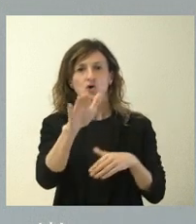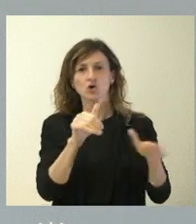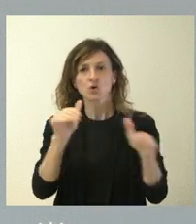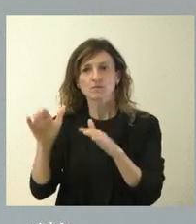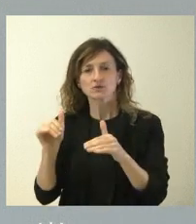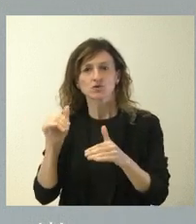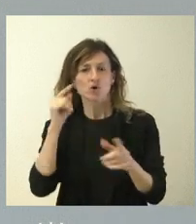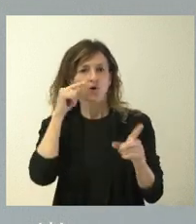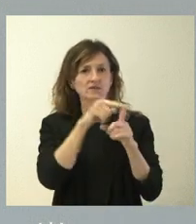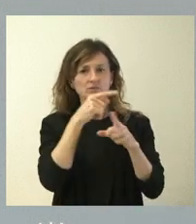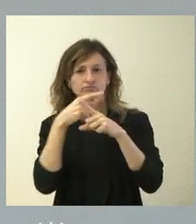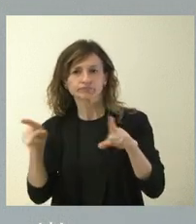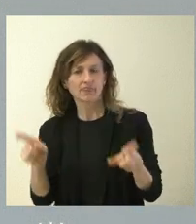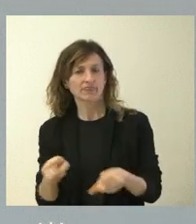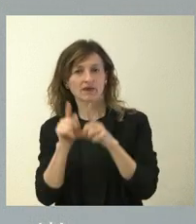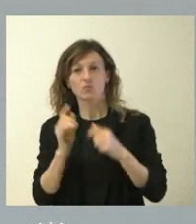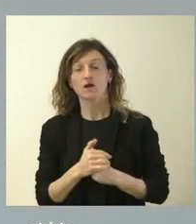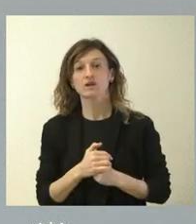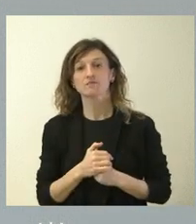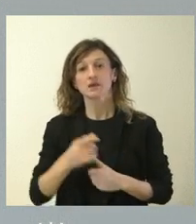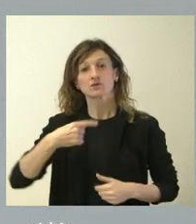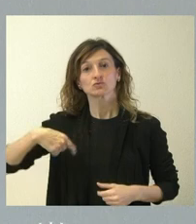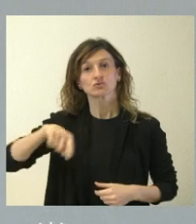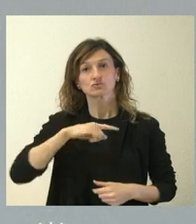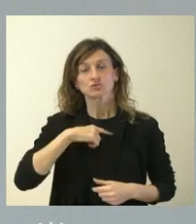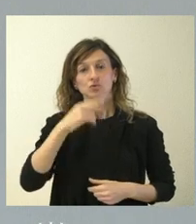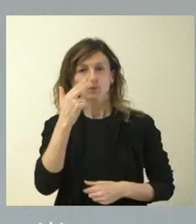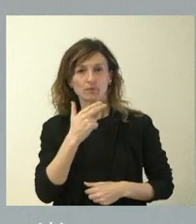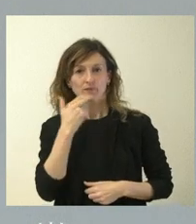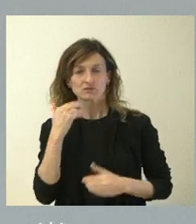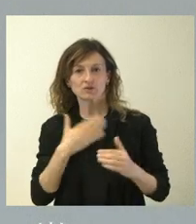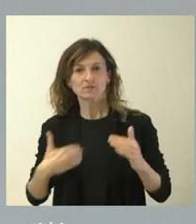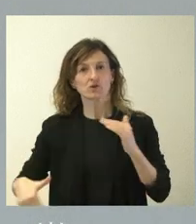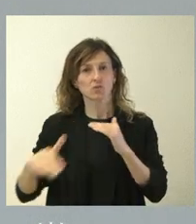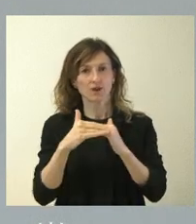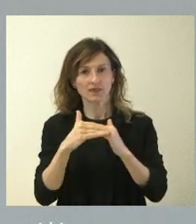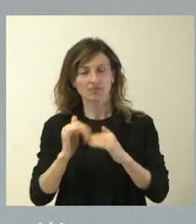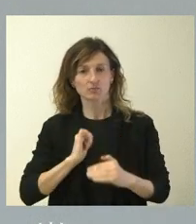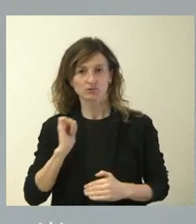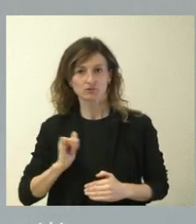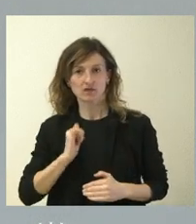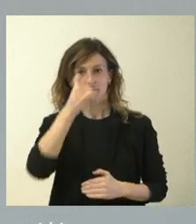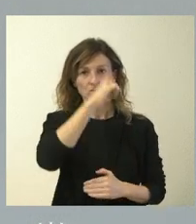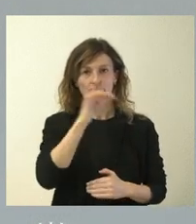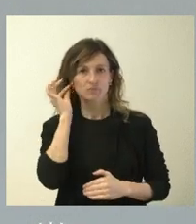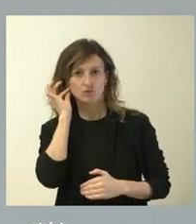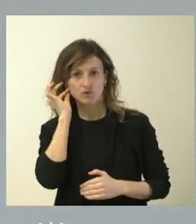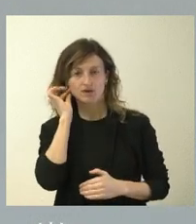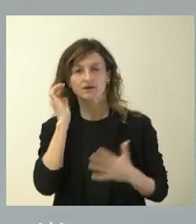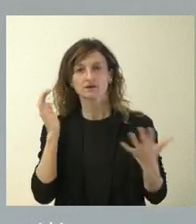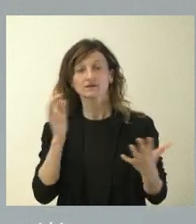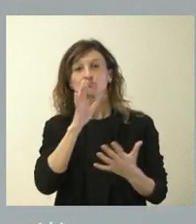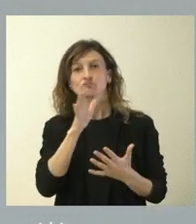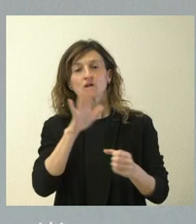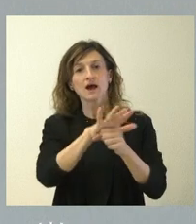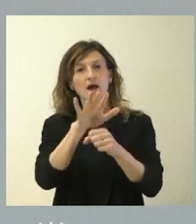cual sea el sentido de las mismas. Sí indicarles que nosotros reafirmamos nuestro compromiso con la igualdad de oportunidades entre mujeres y hombres y, por tanto, con todo